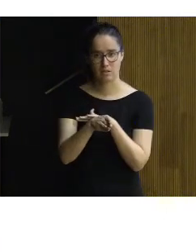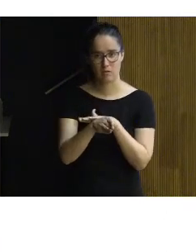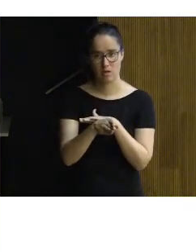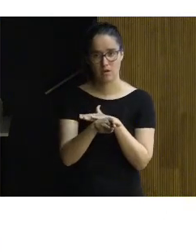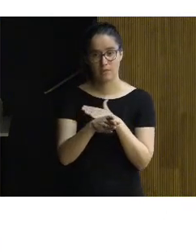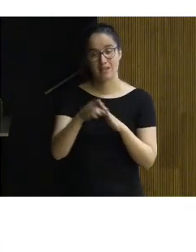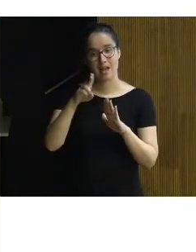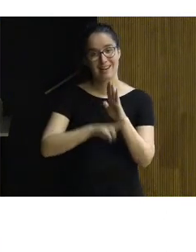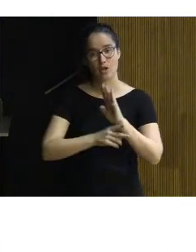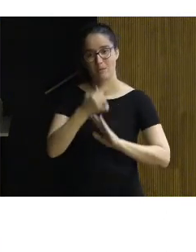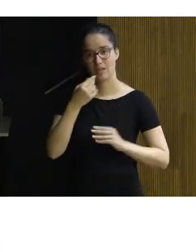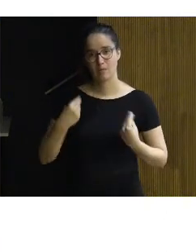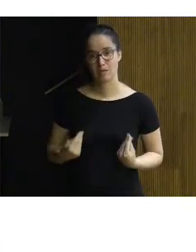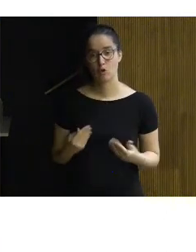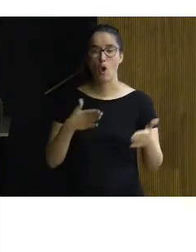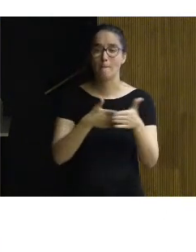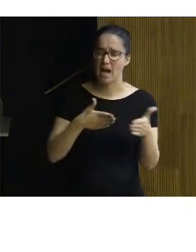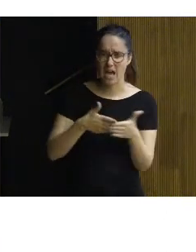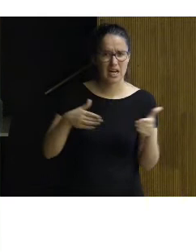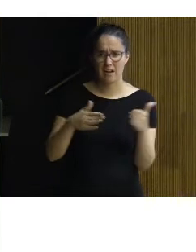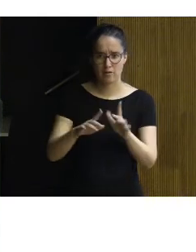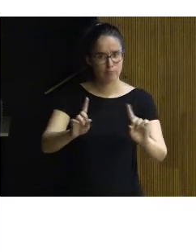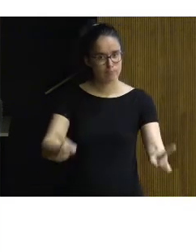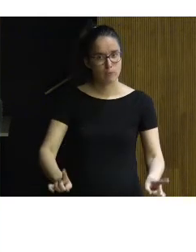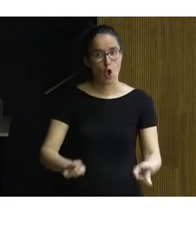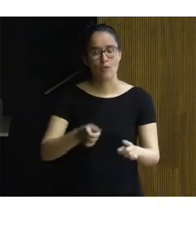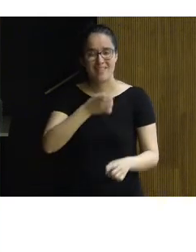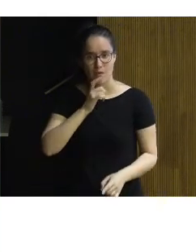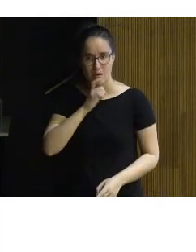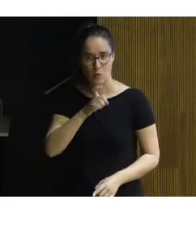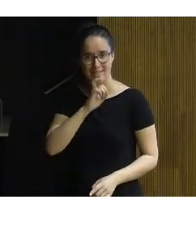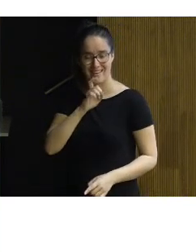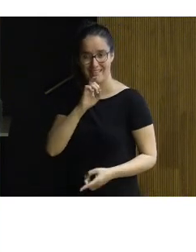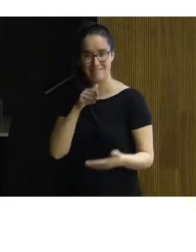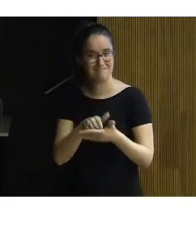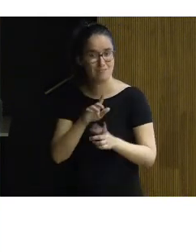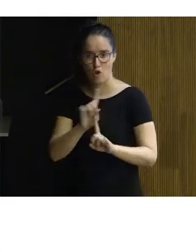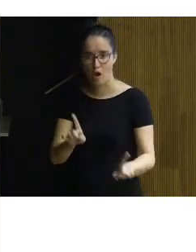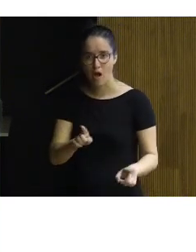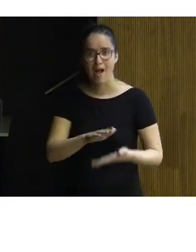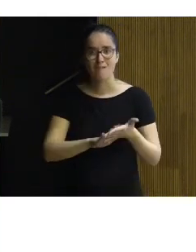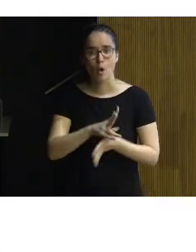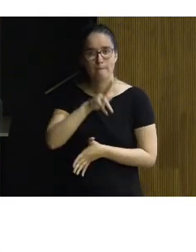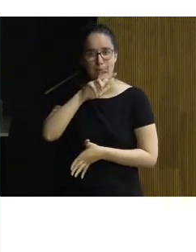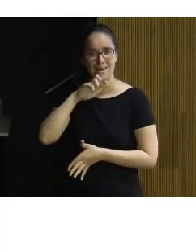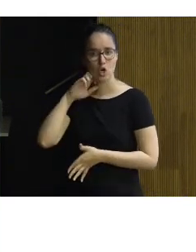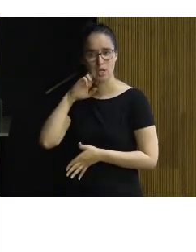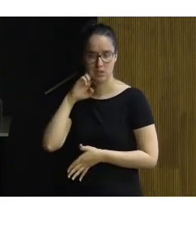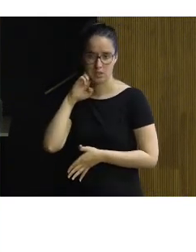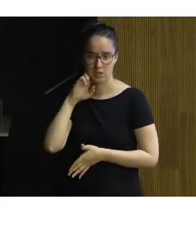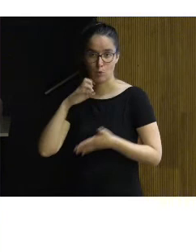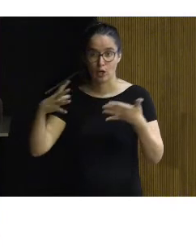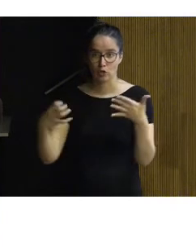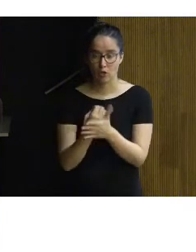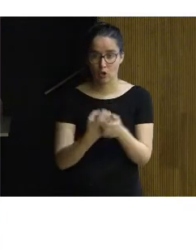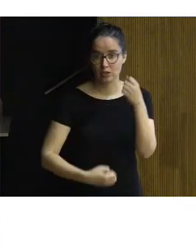aparece en la norma no hablo de barreras no hablo de dificultades de impedimentos hablo de valores porque todos los